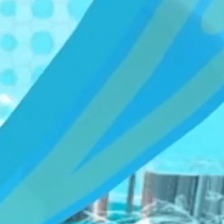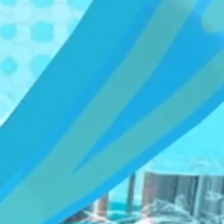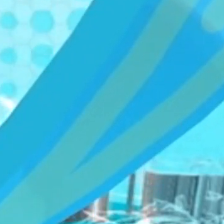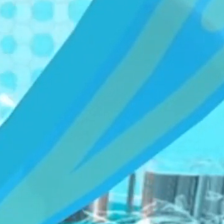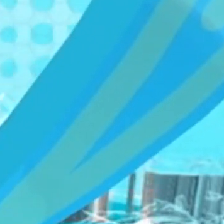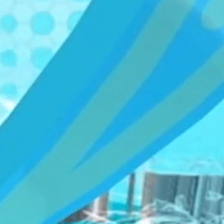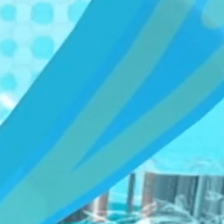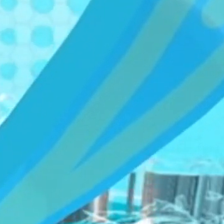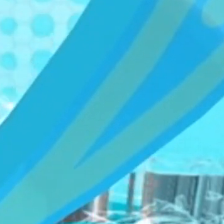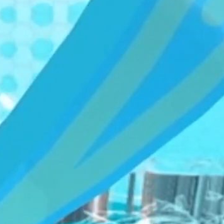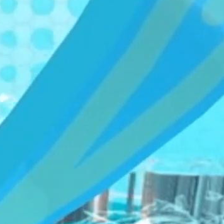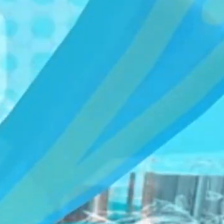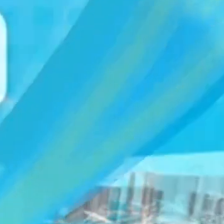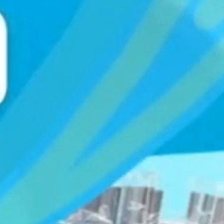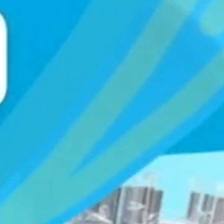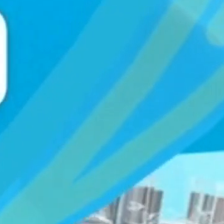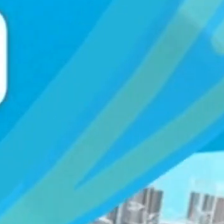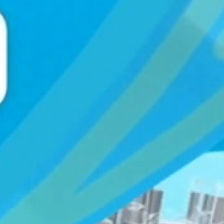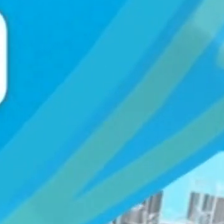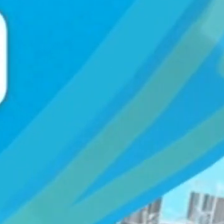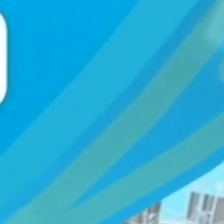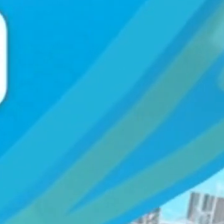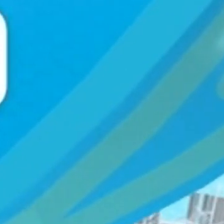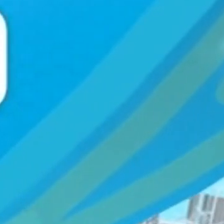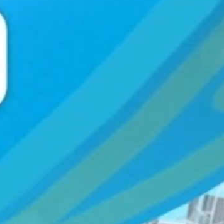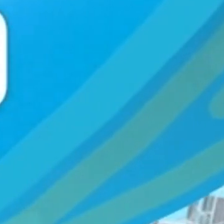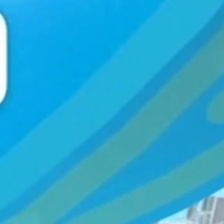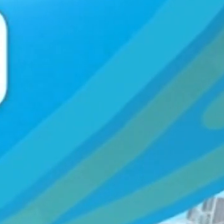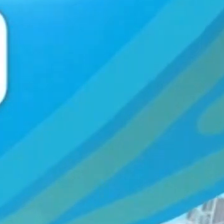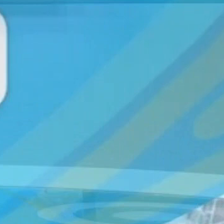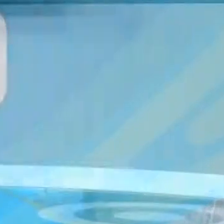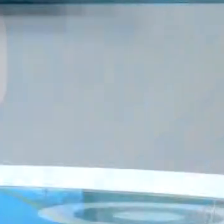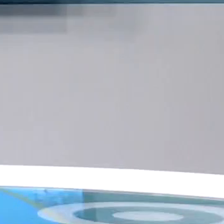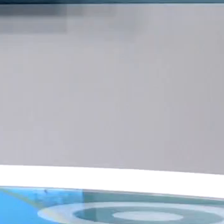Banco Popular presenta El Tipo de Cambio.